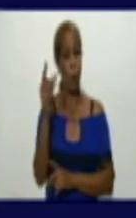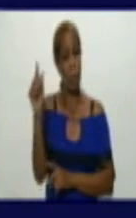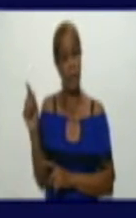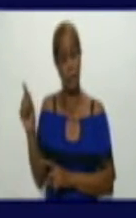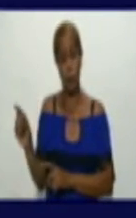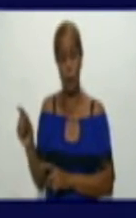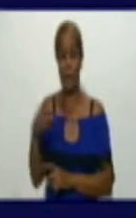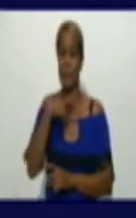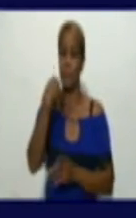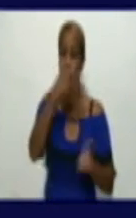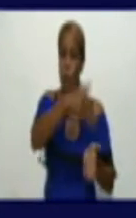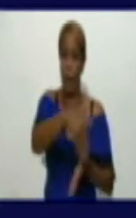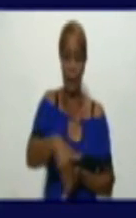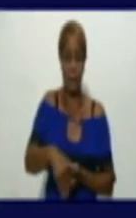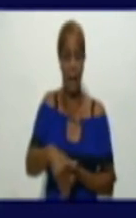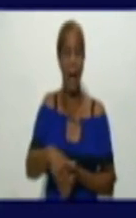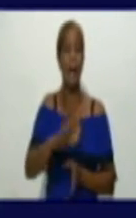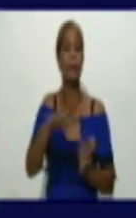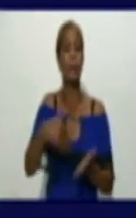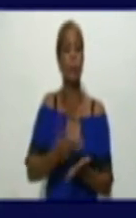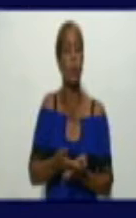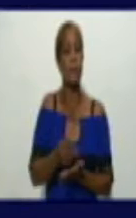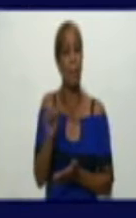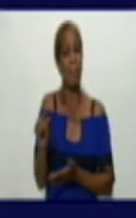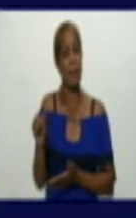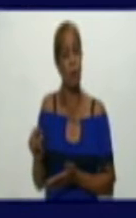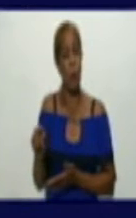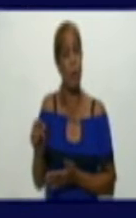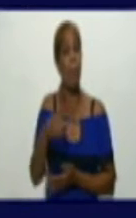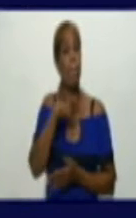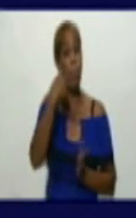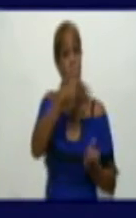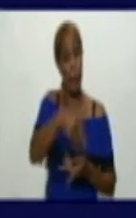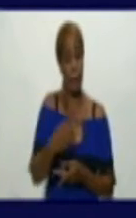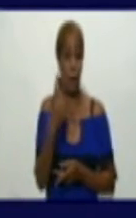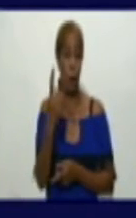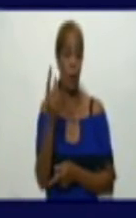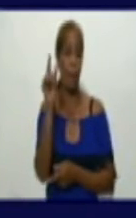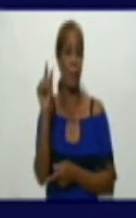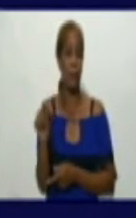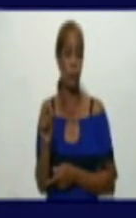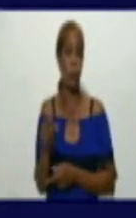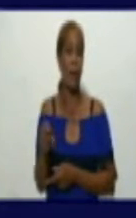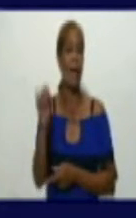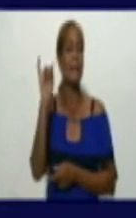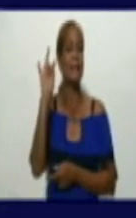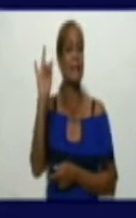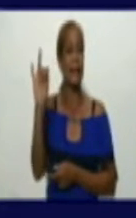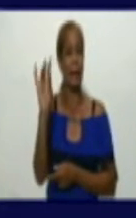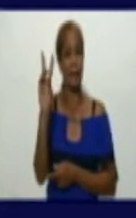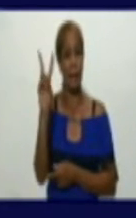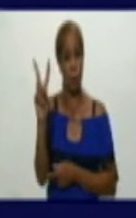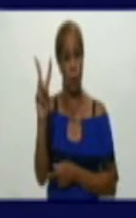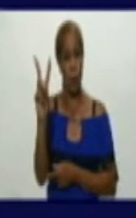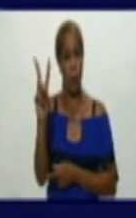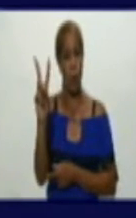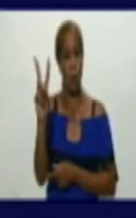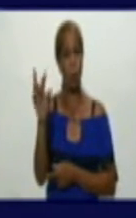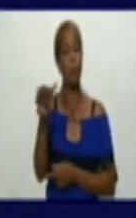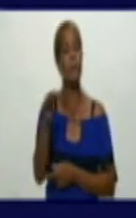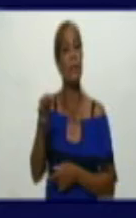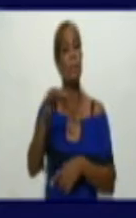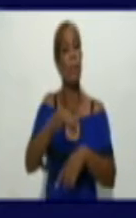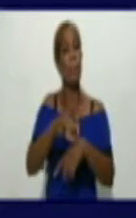fallecidos. Los fallecidos son un paciente masculino de 72 años de edad del municipio Bayamo